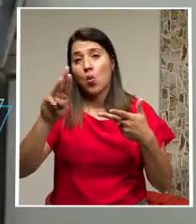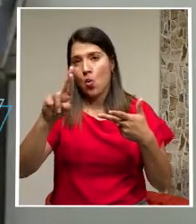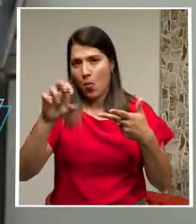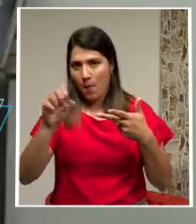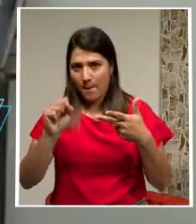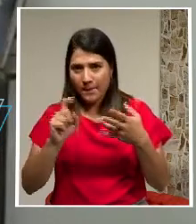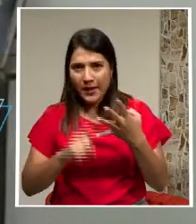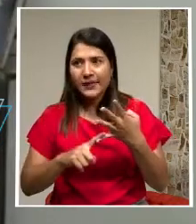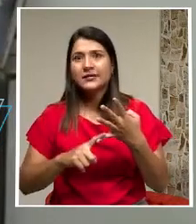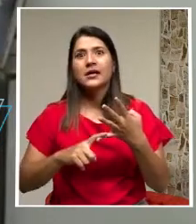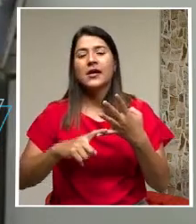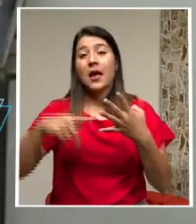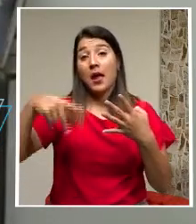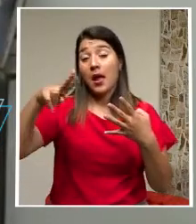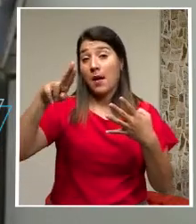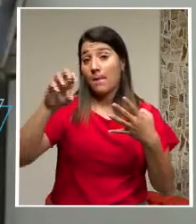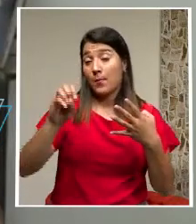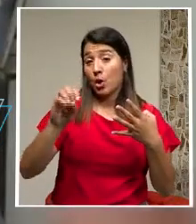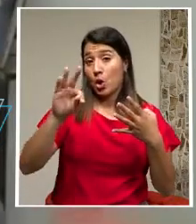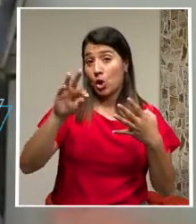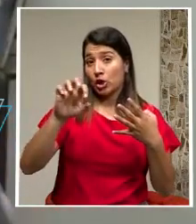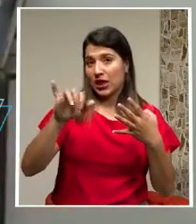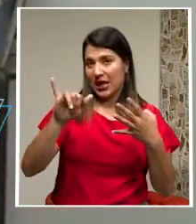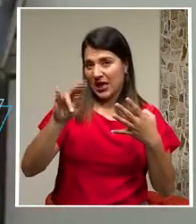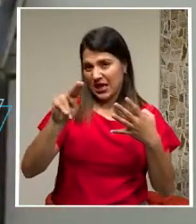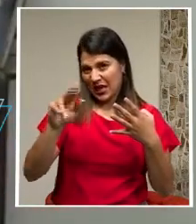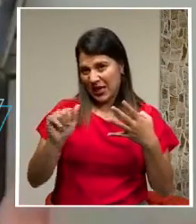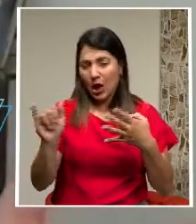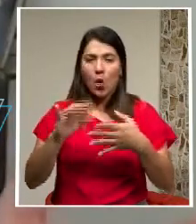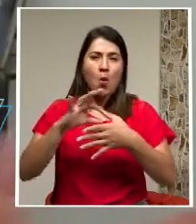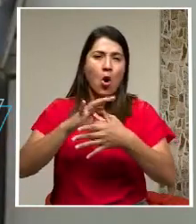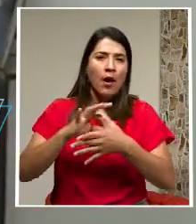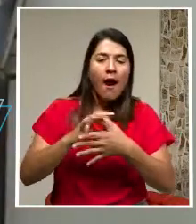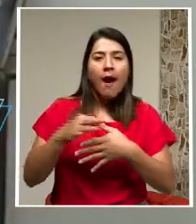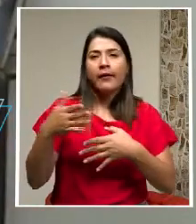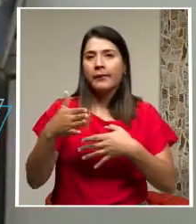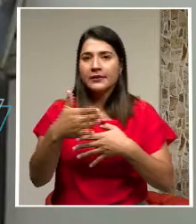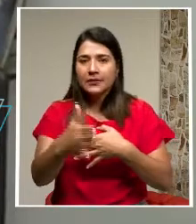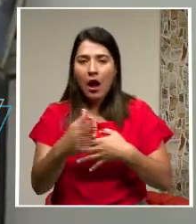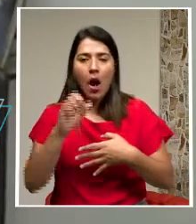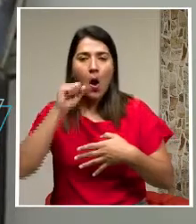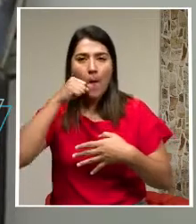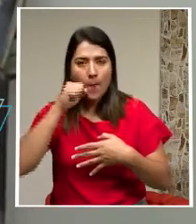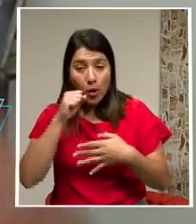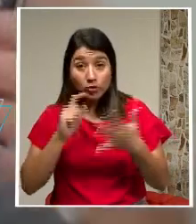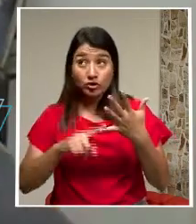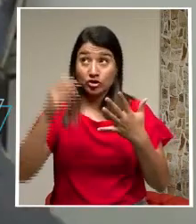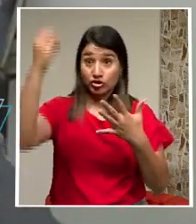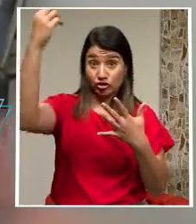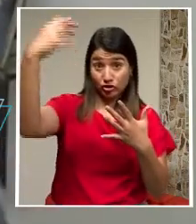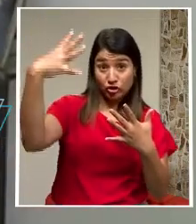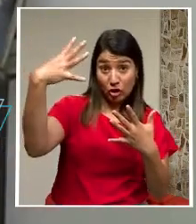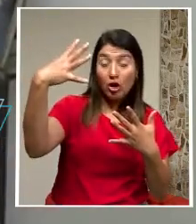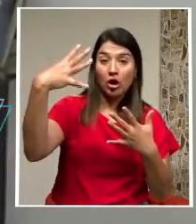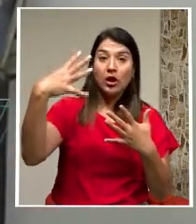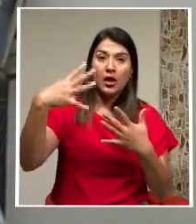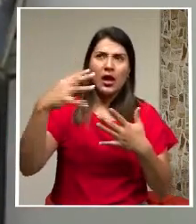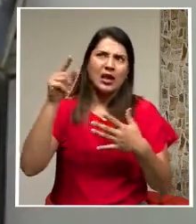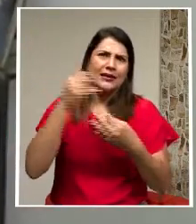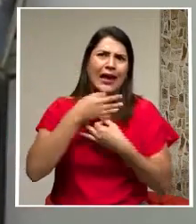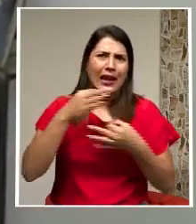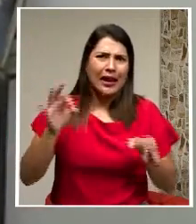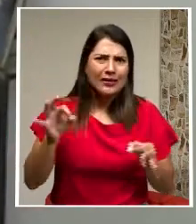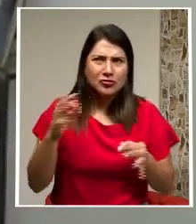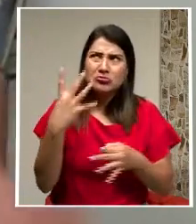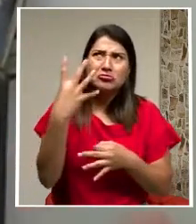necesarias de proteínas Y sol El sol es una vitamina gratis Es cuestión de que salgamos un ratito al